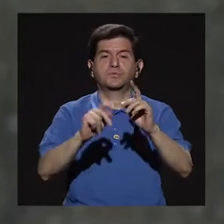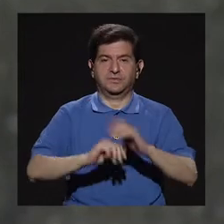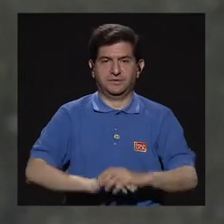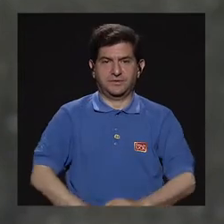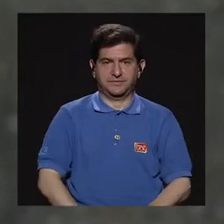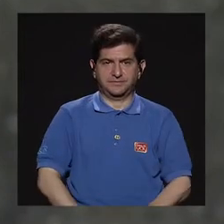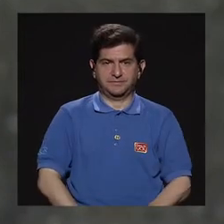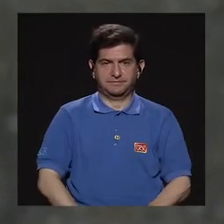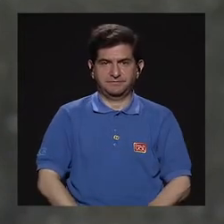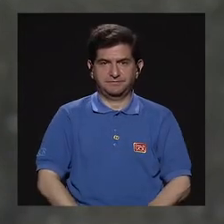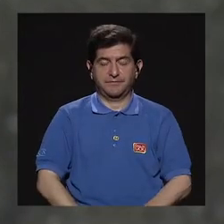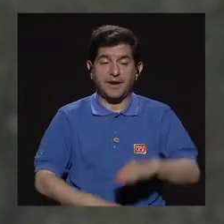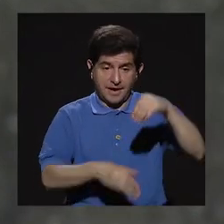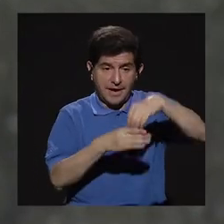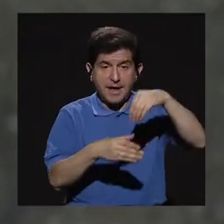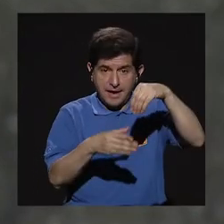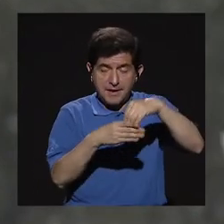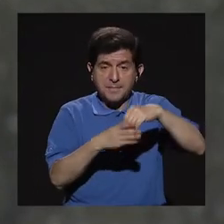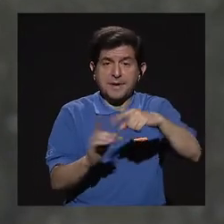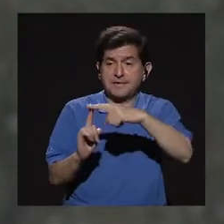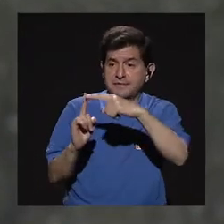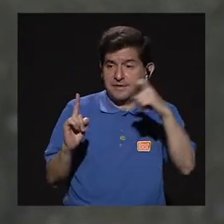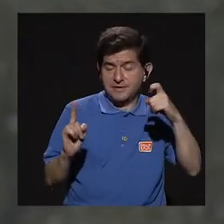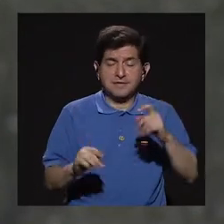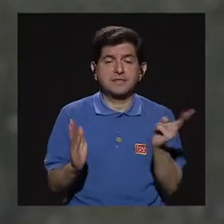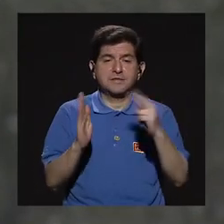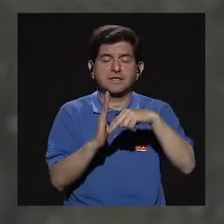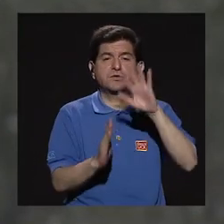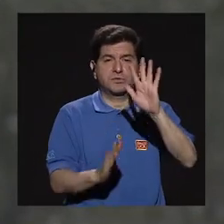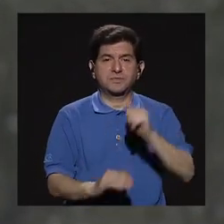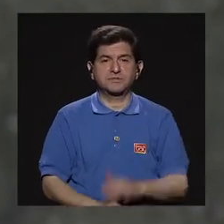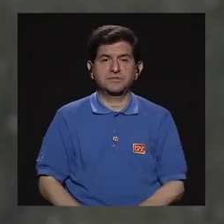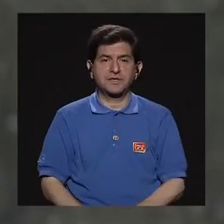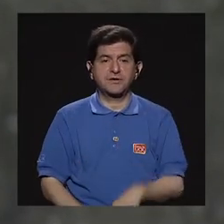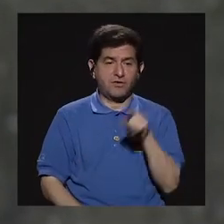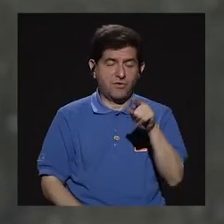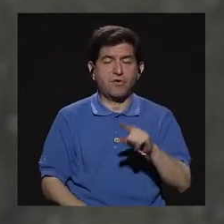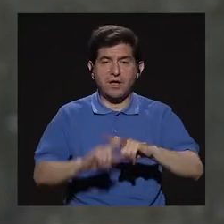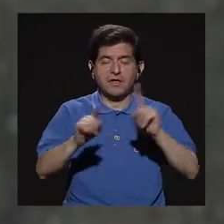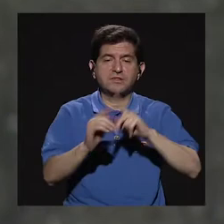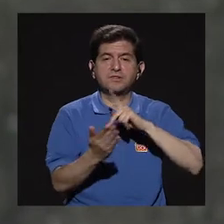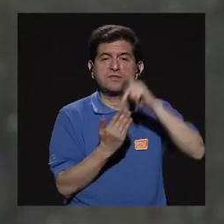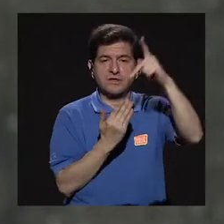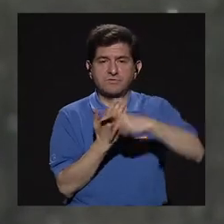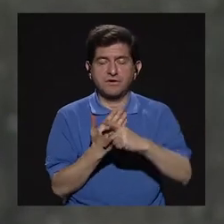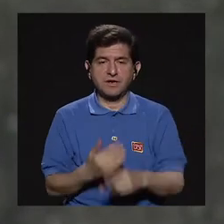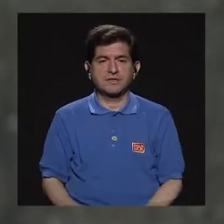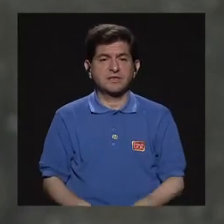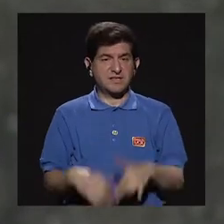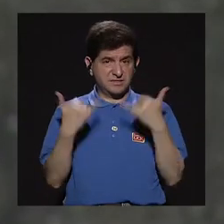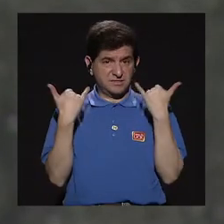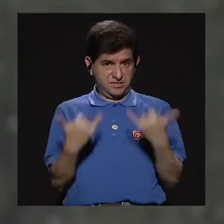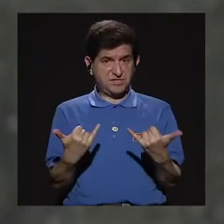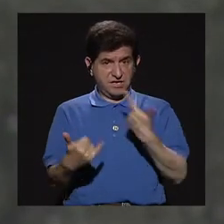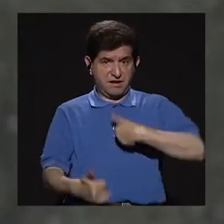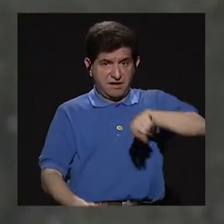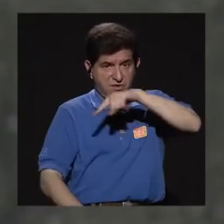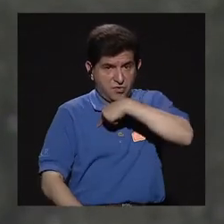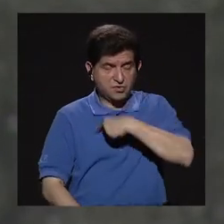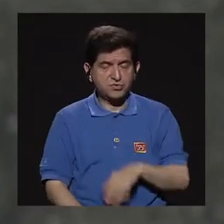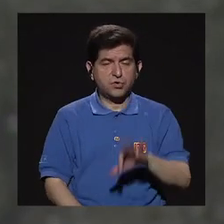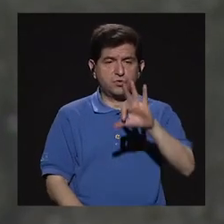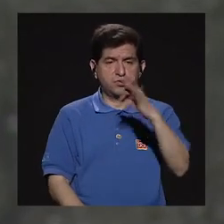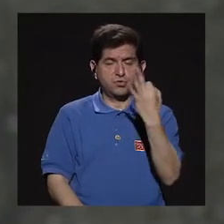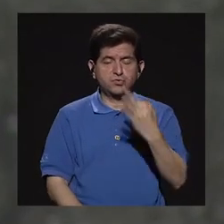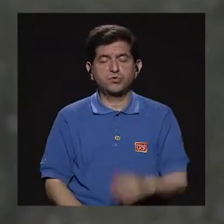Y, pues, invertimos desde el 2005 en estos programas. Ya en este momento estamos en la